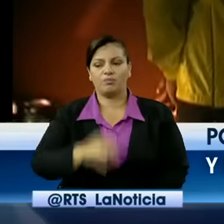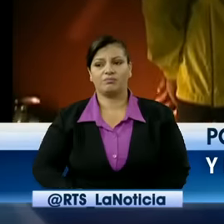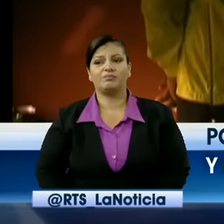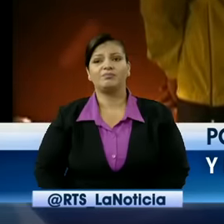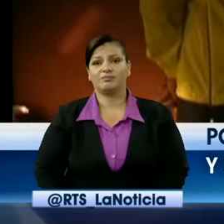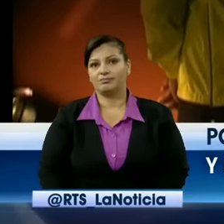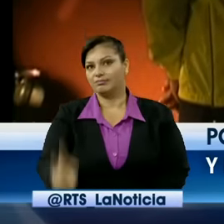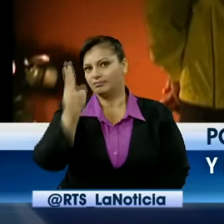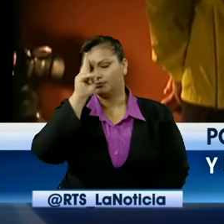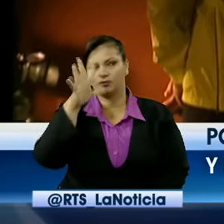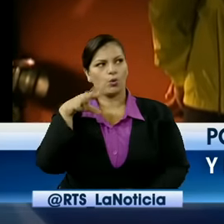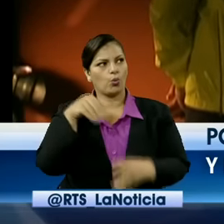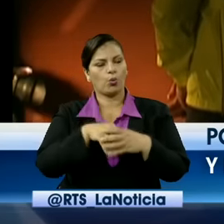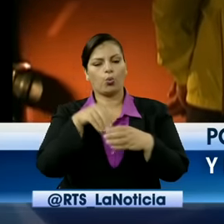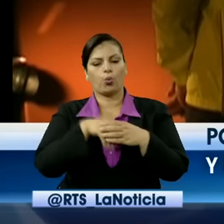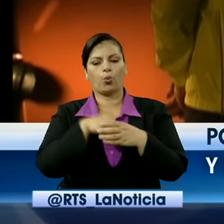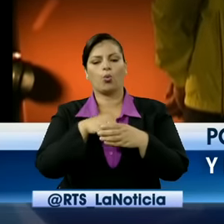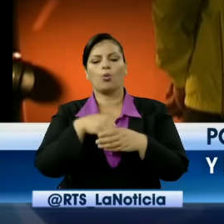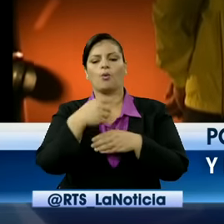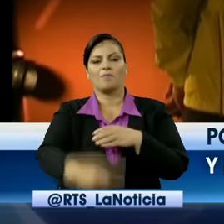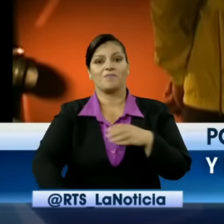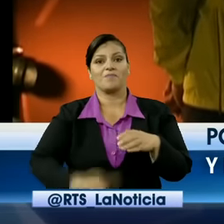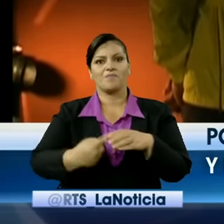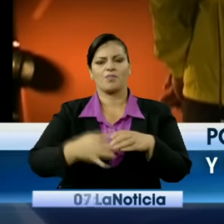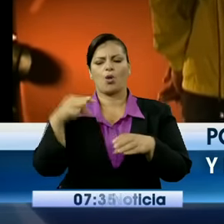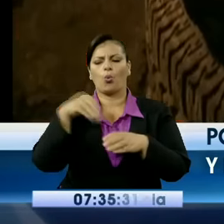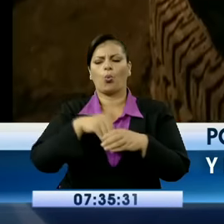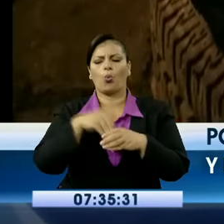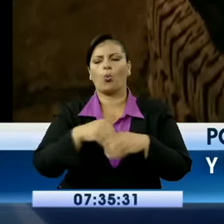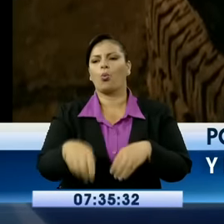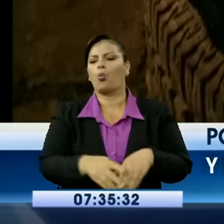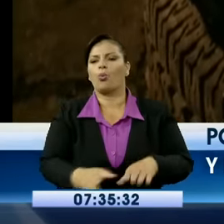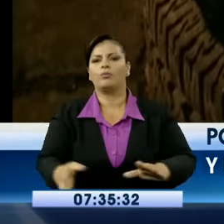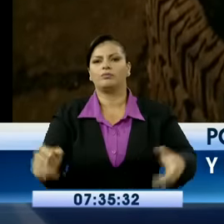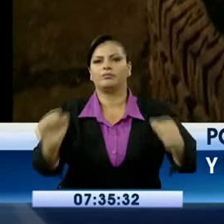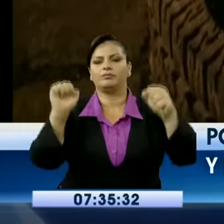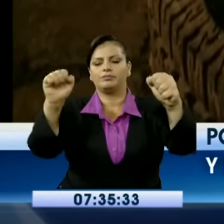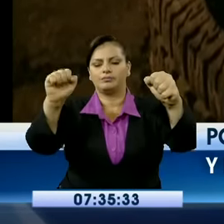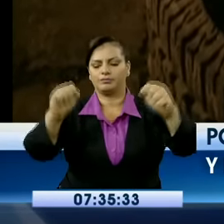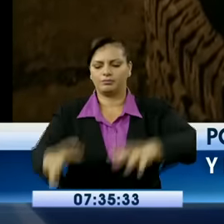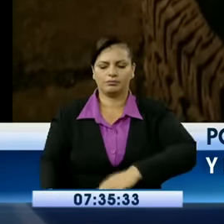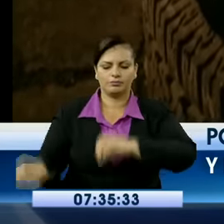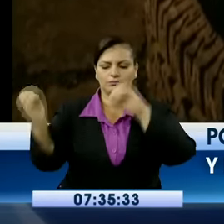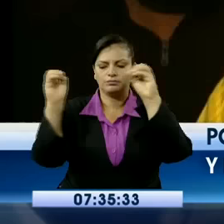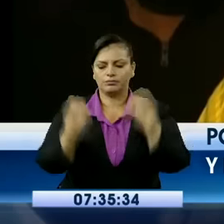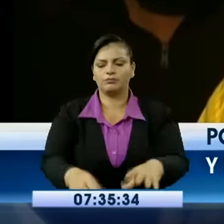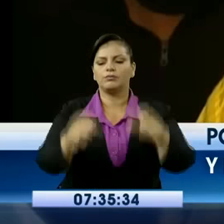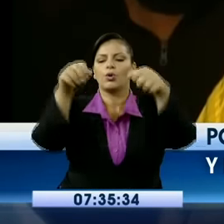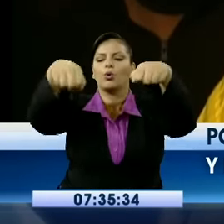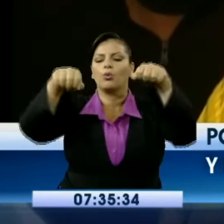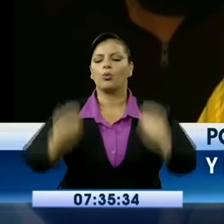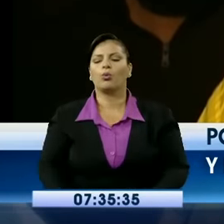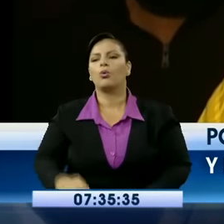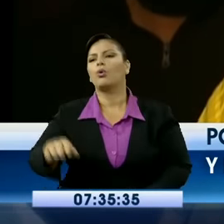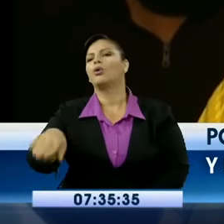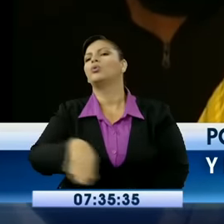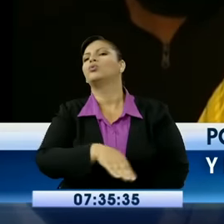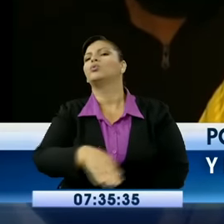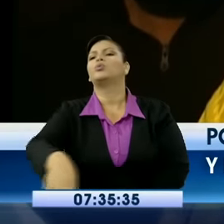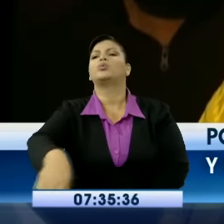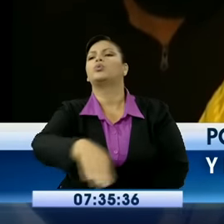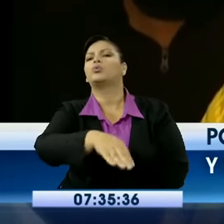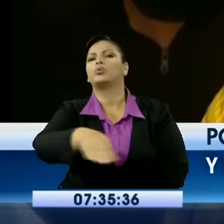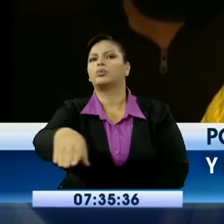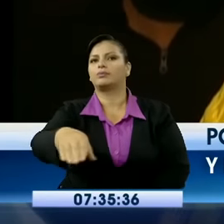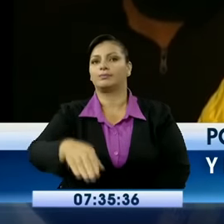entrega. Eran abastecedores e integrantes de una supuesta red de microexpendedores denominados los colombos. Indicaron que circulaban